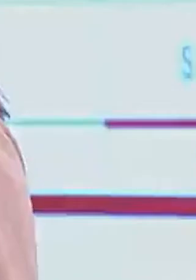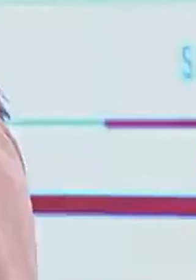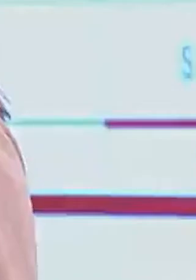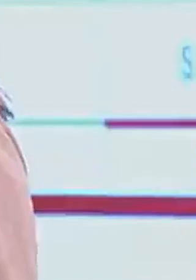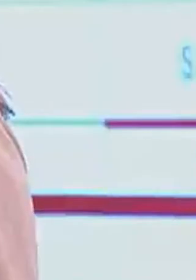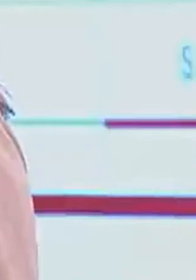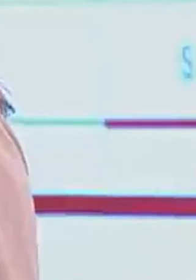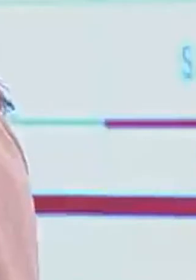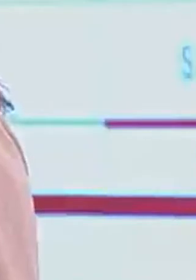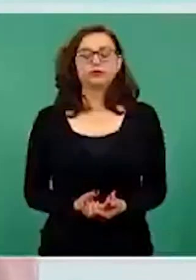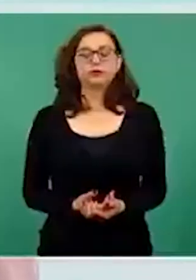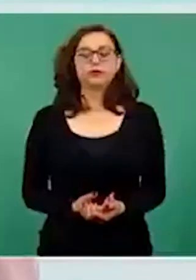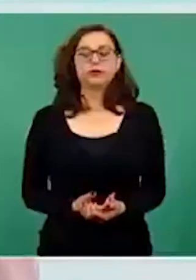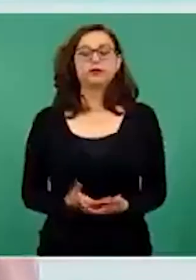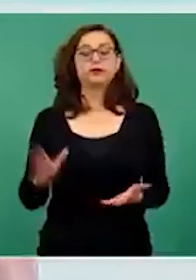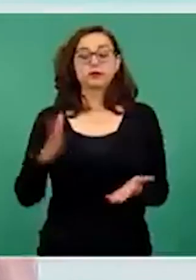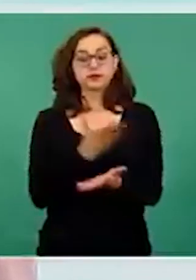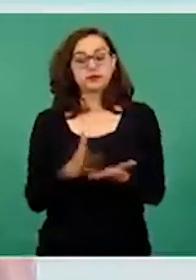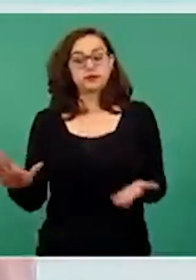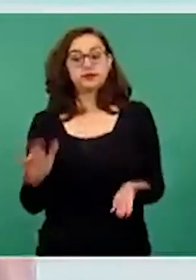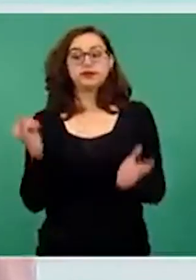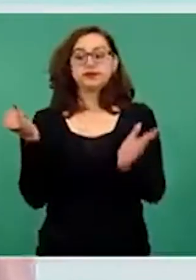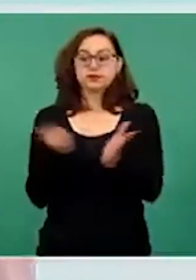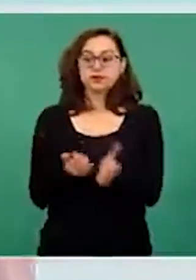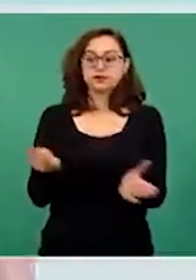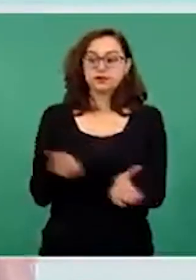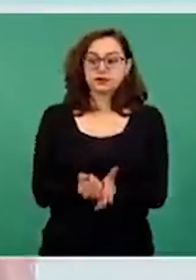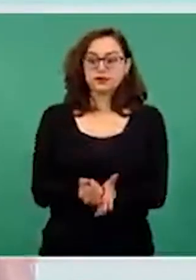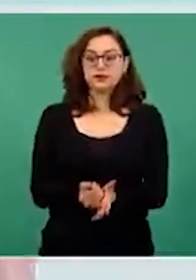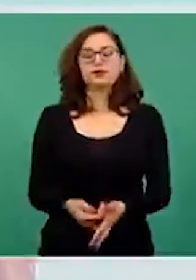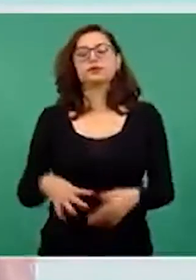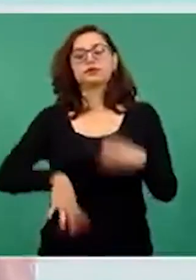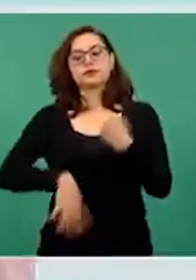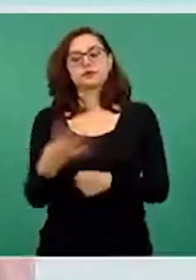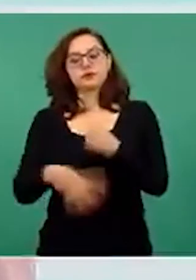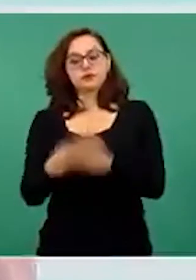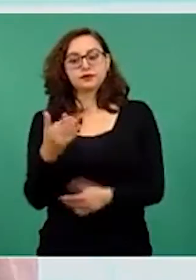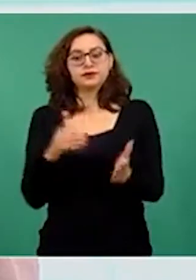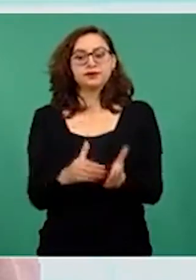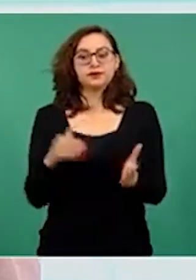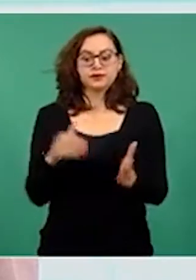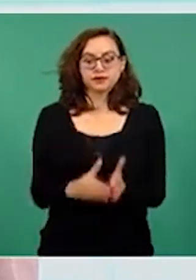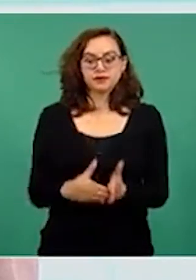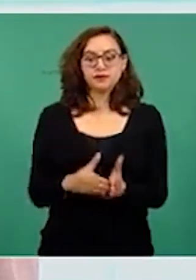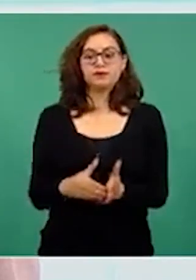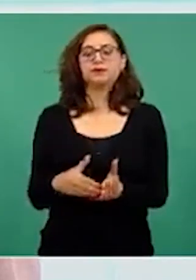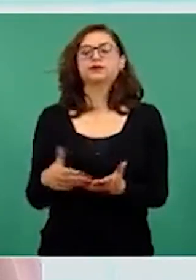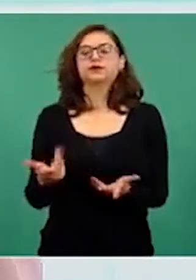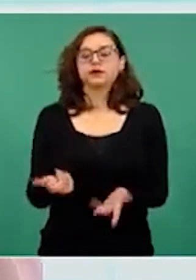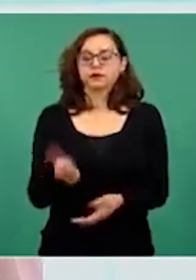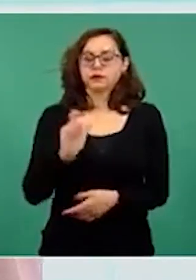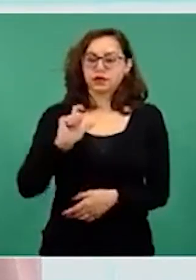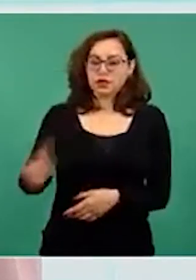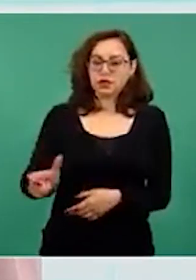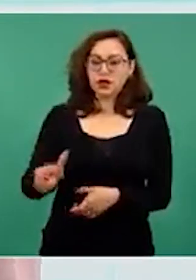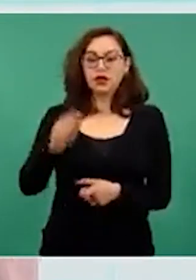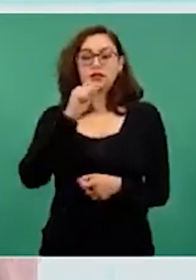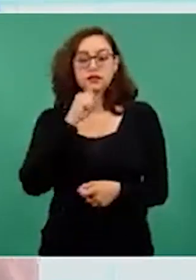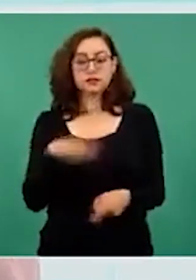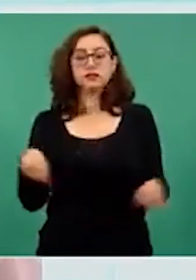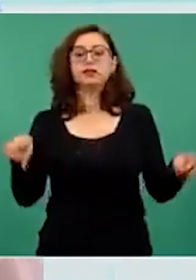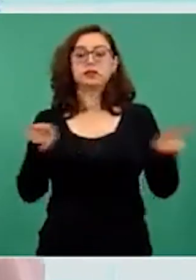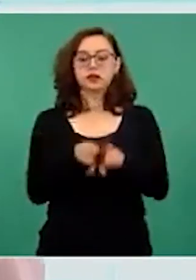pagan también impuestos de 14 millones 726 mil 850, se le pagan también